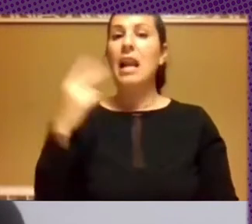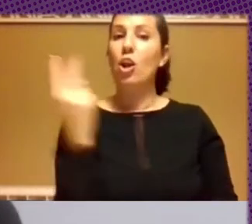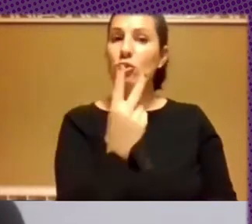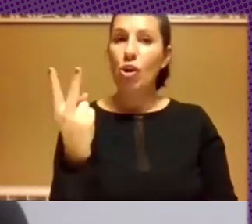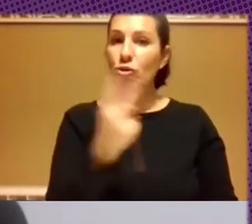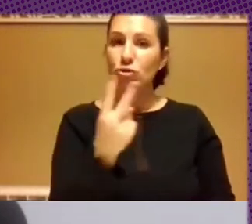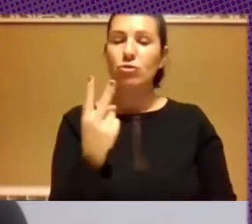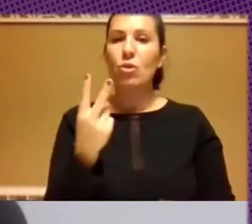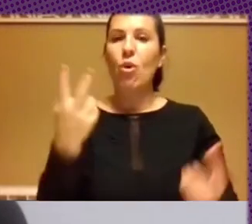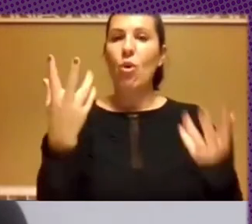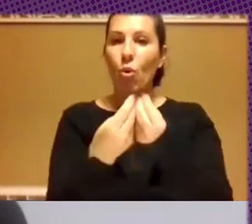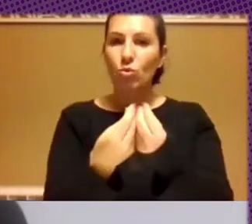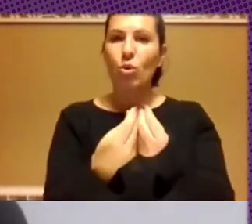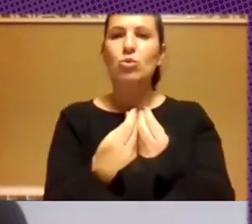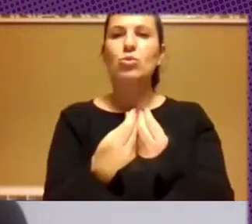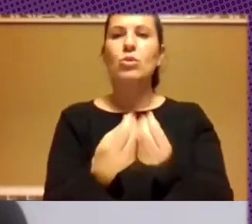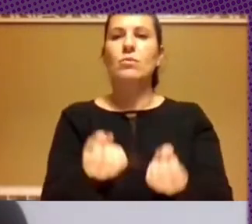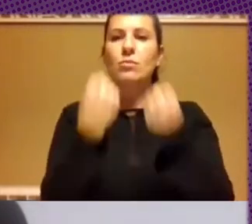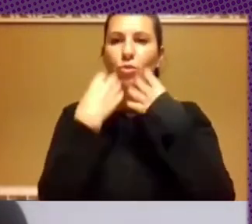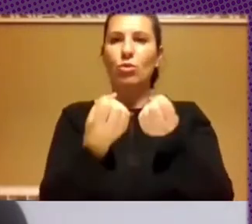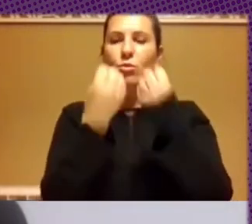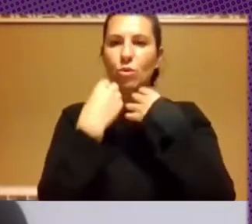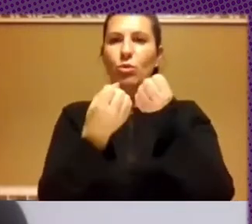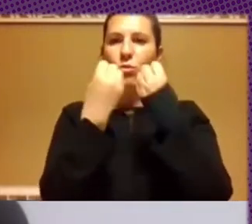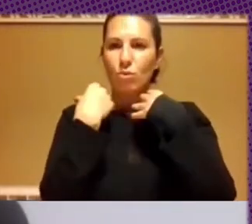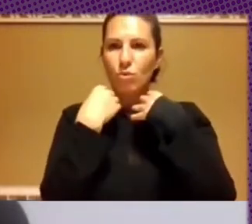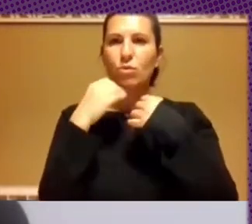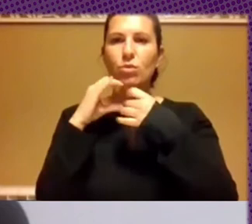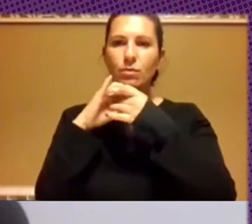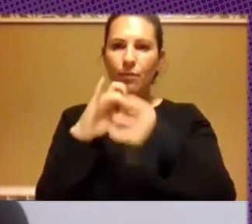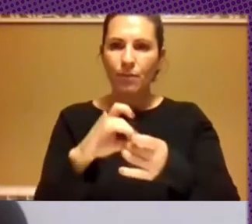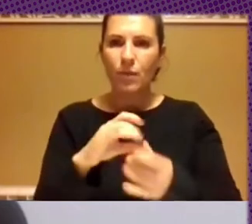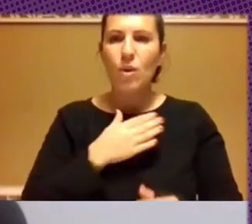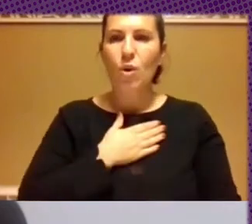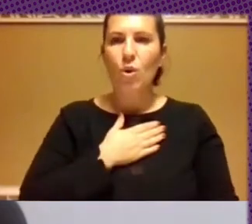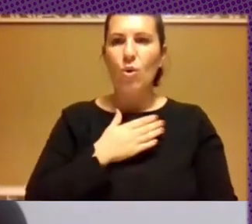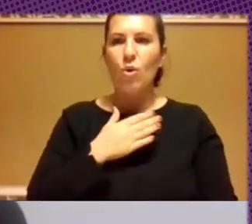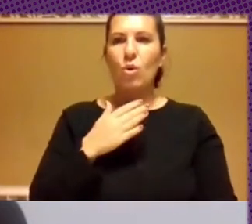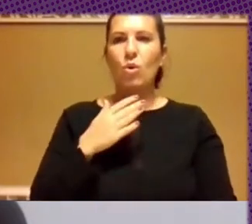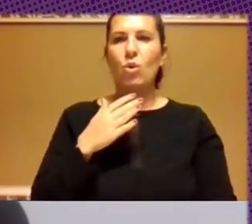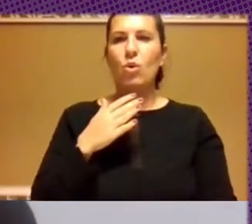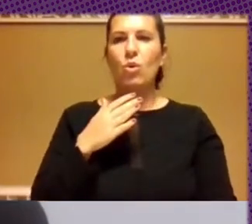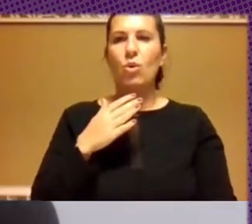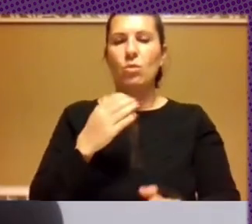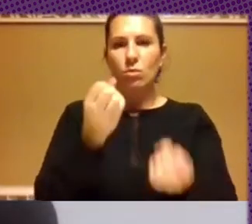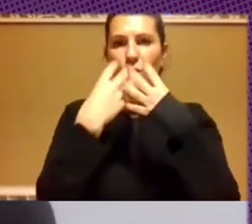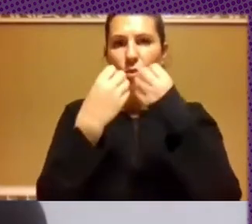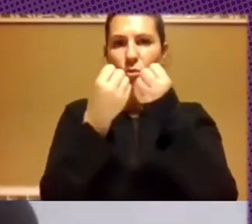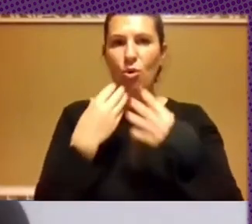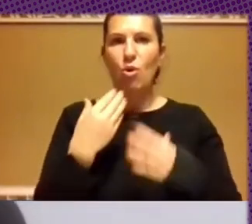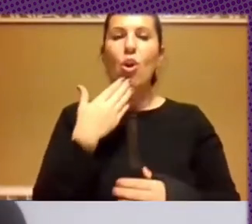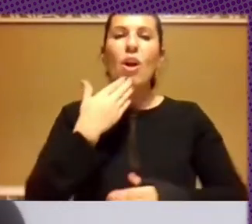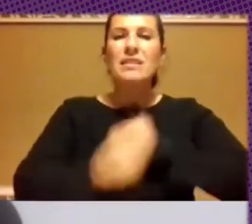a plantear, digamos, un poco lo que